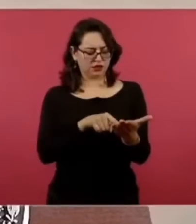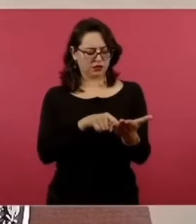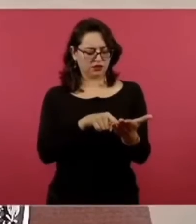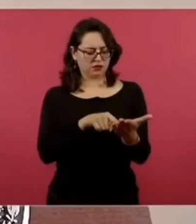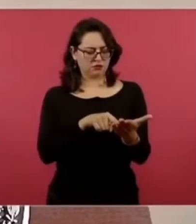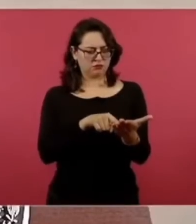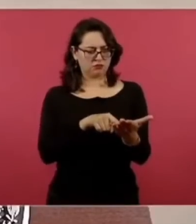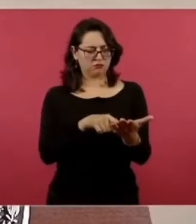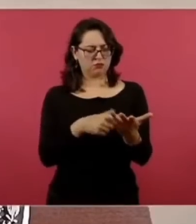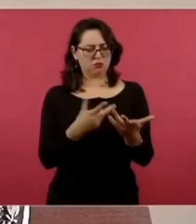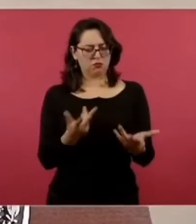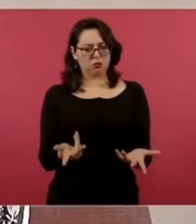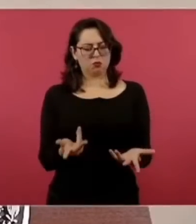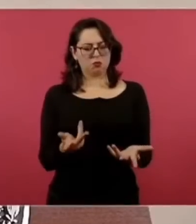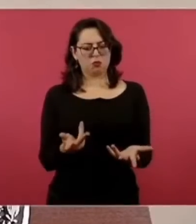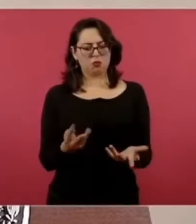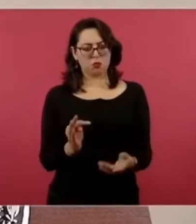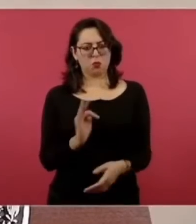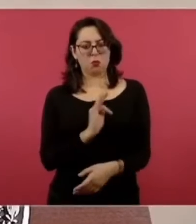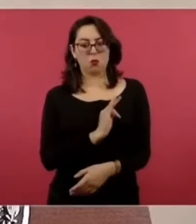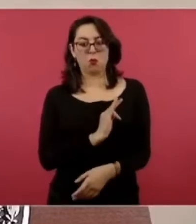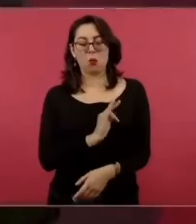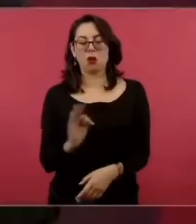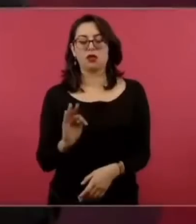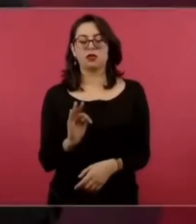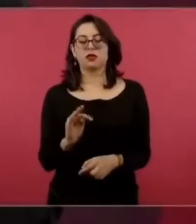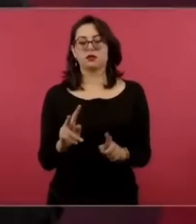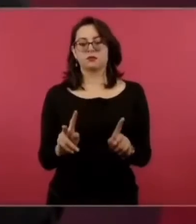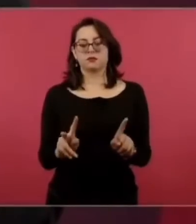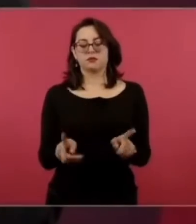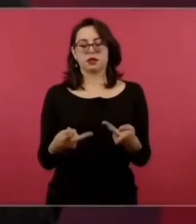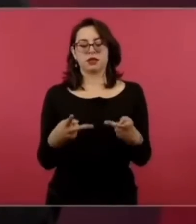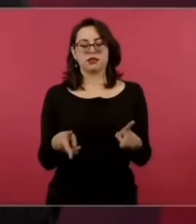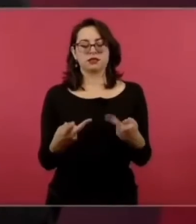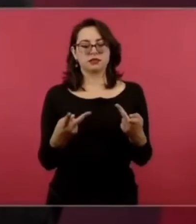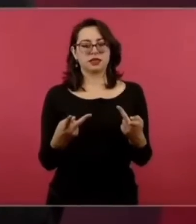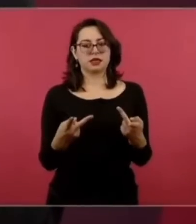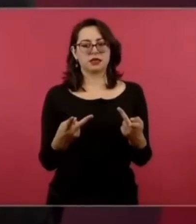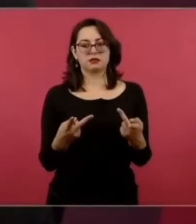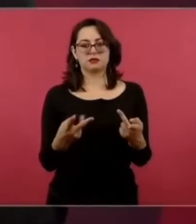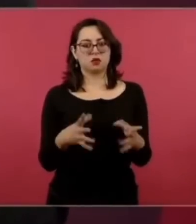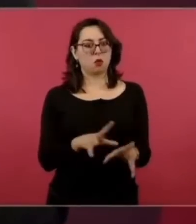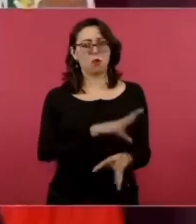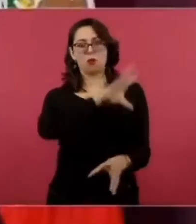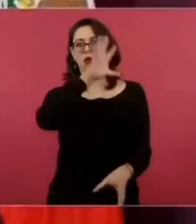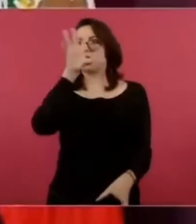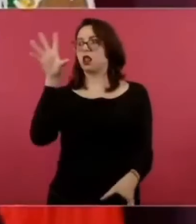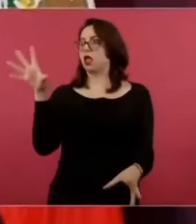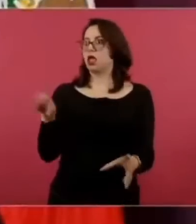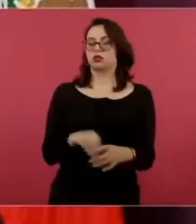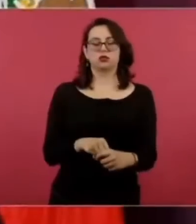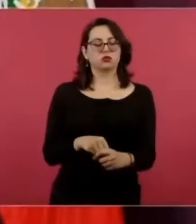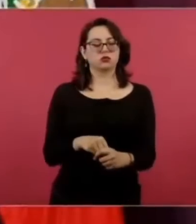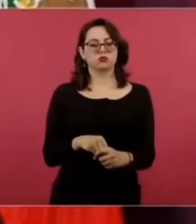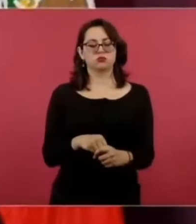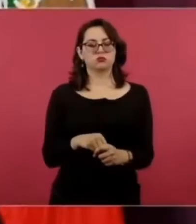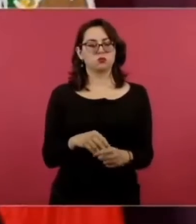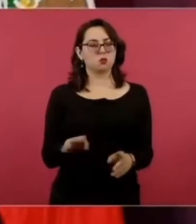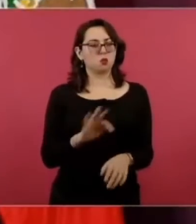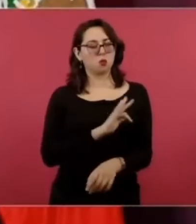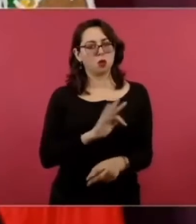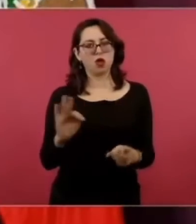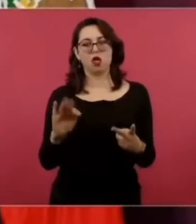desde un tornillo hasta un helicóptero o construir desde